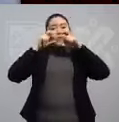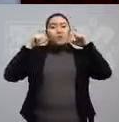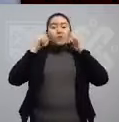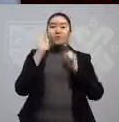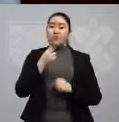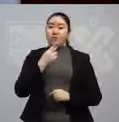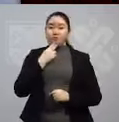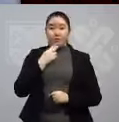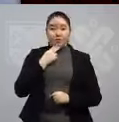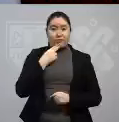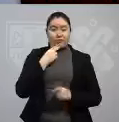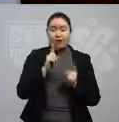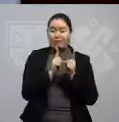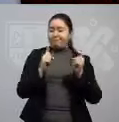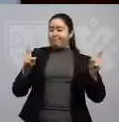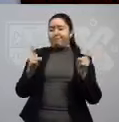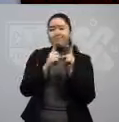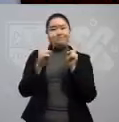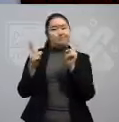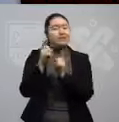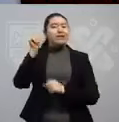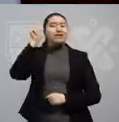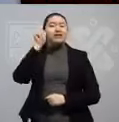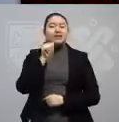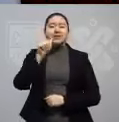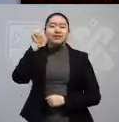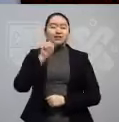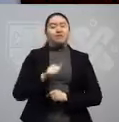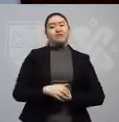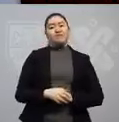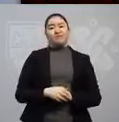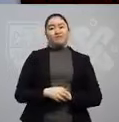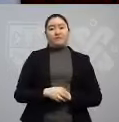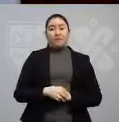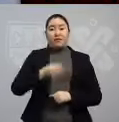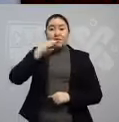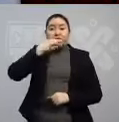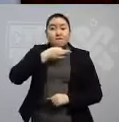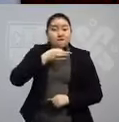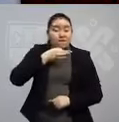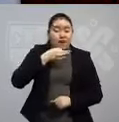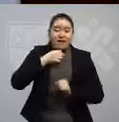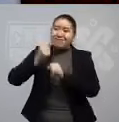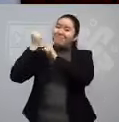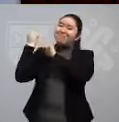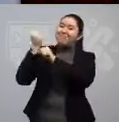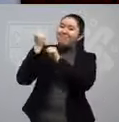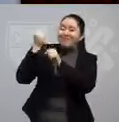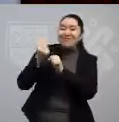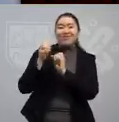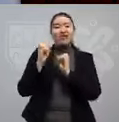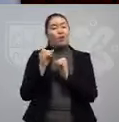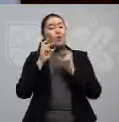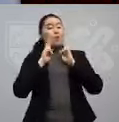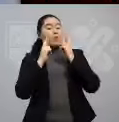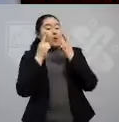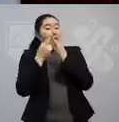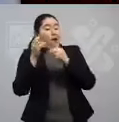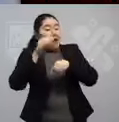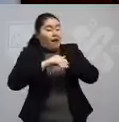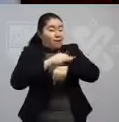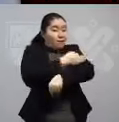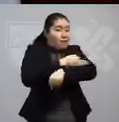salgas, usa cubrebocas y mantén siempre sana distancia. No fiestas, no posadas,